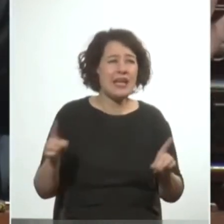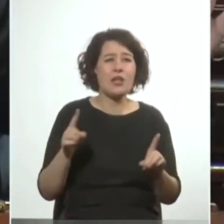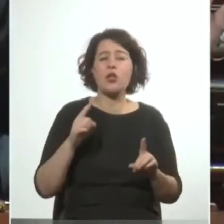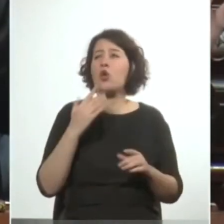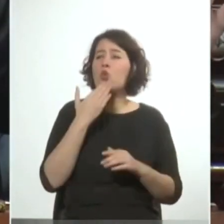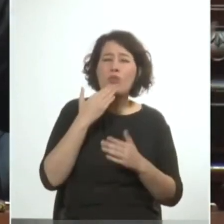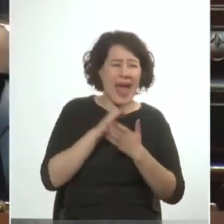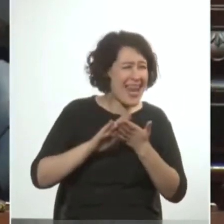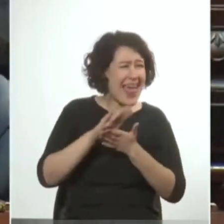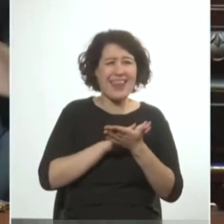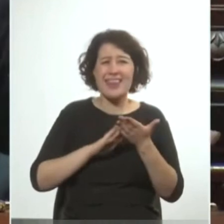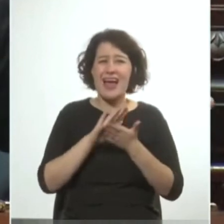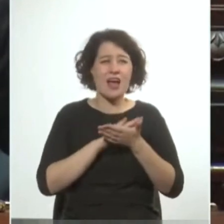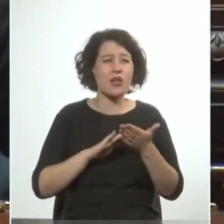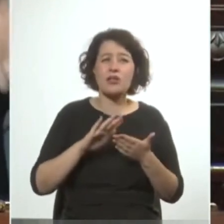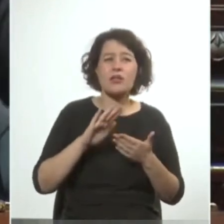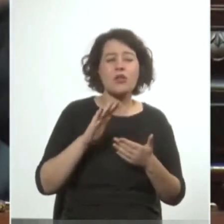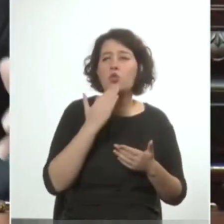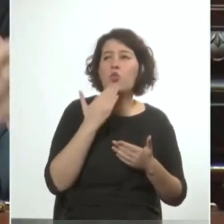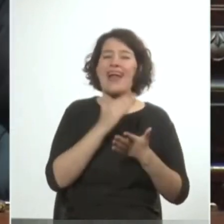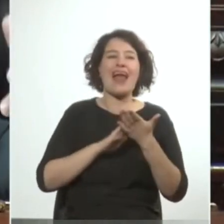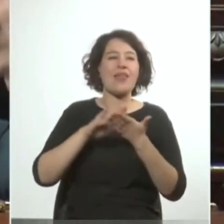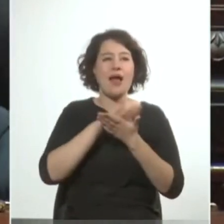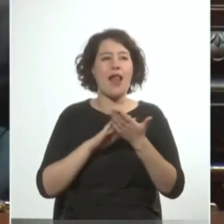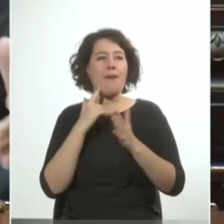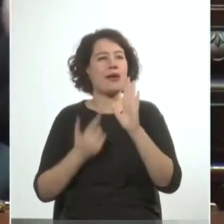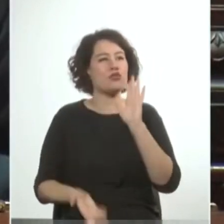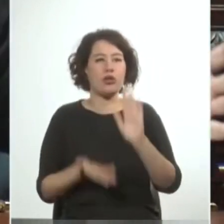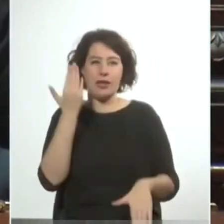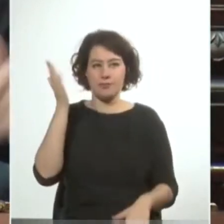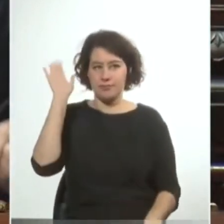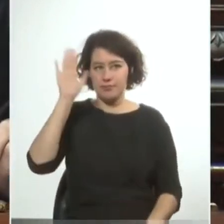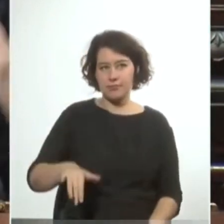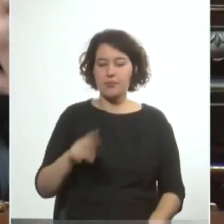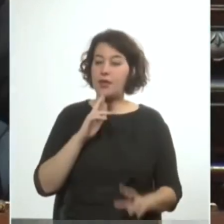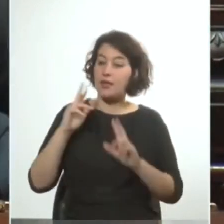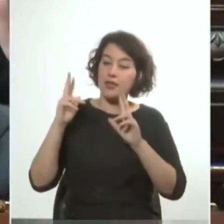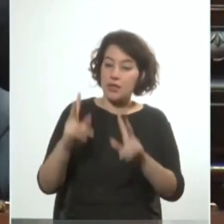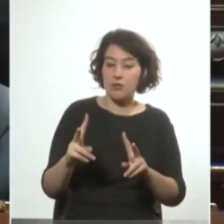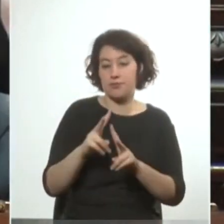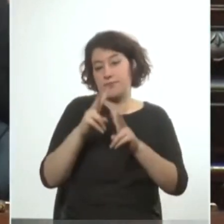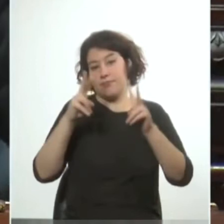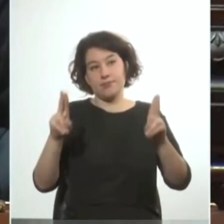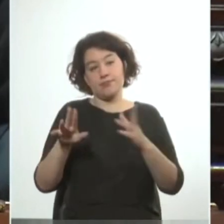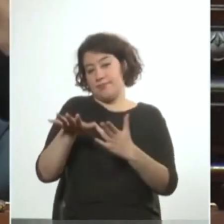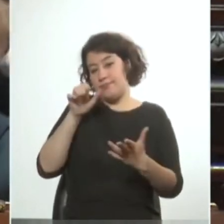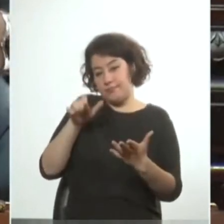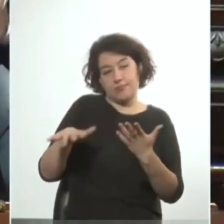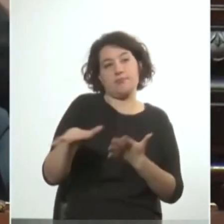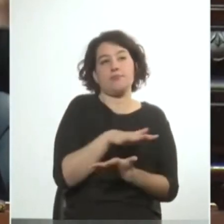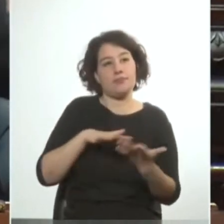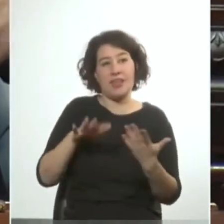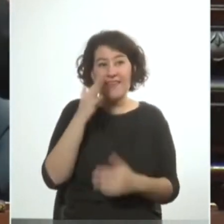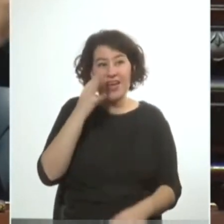incuestionablemente incuestionablemente una mayoría republicana dio a una interpretación de una realidad de una